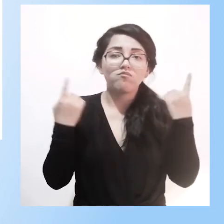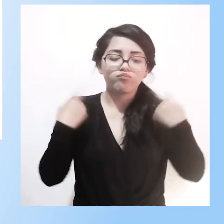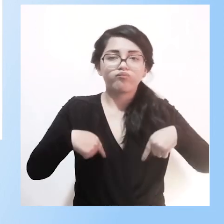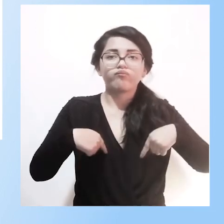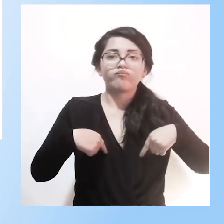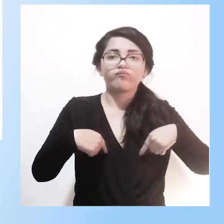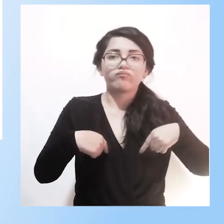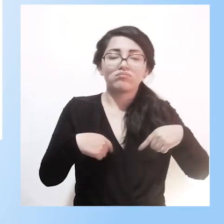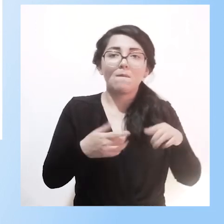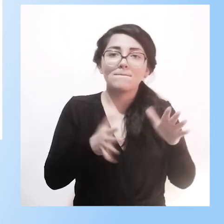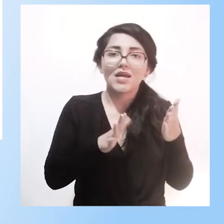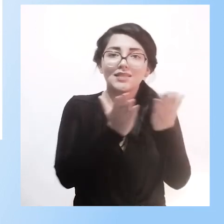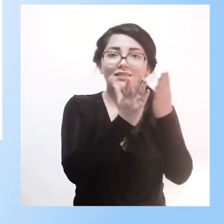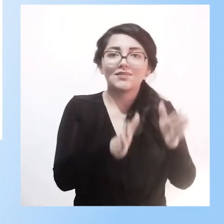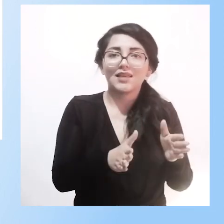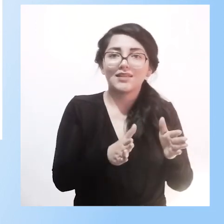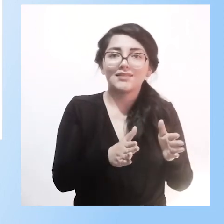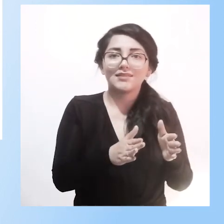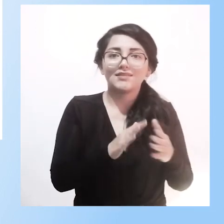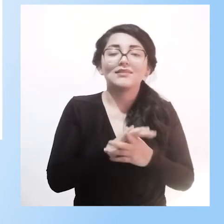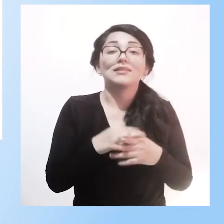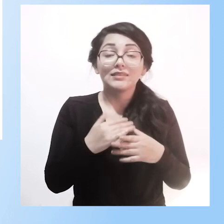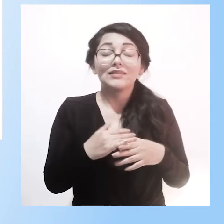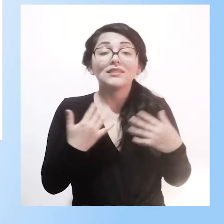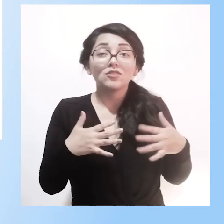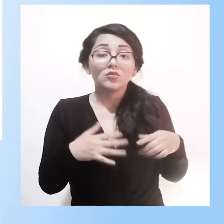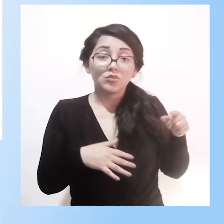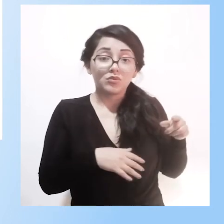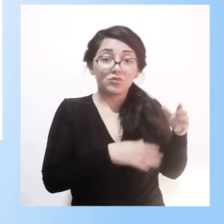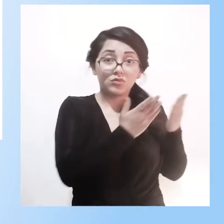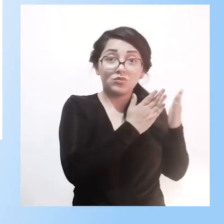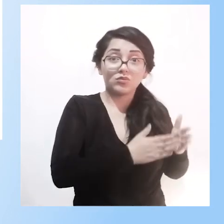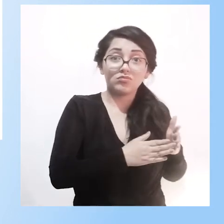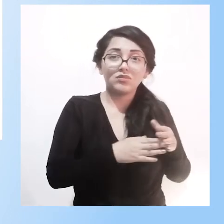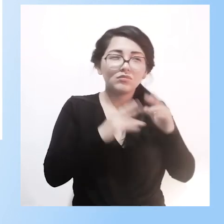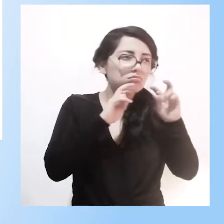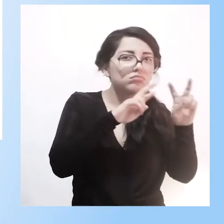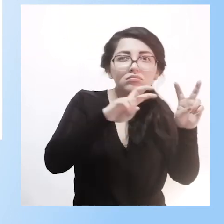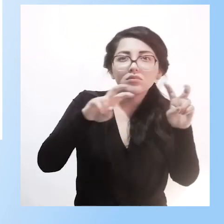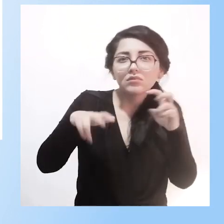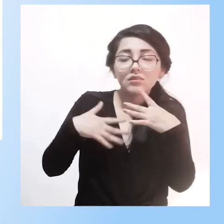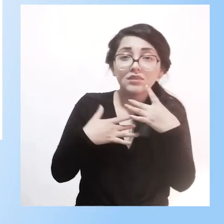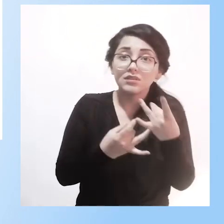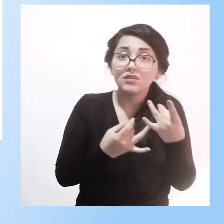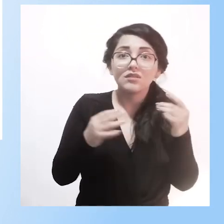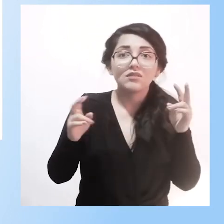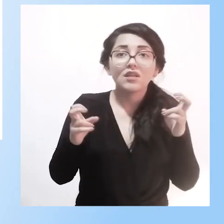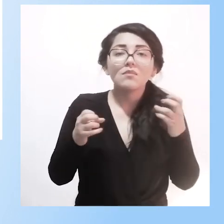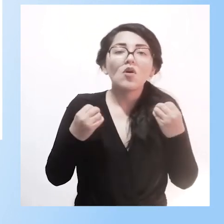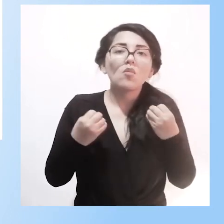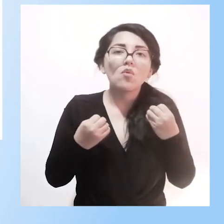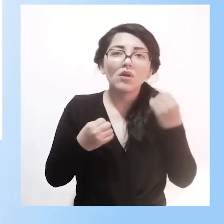Y los alumnos hicieron un trabajo muy interesante con una propuesta que cómo